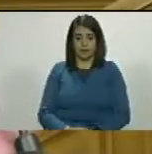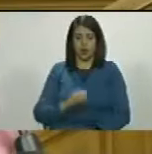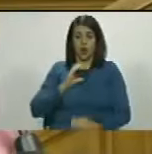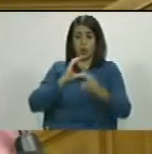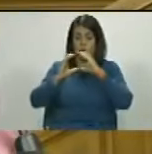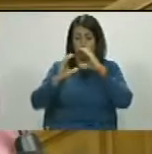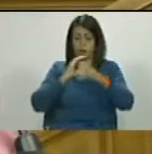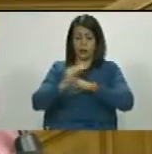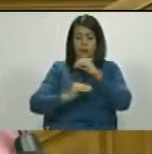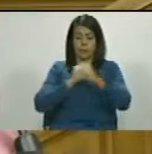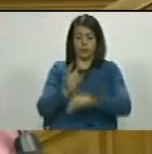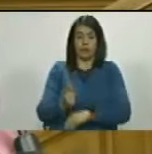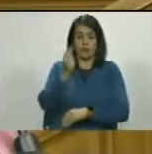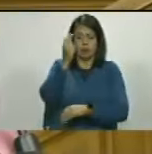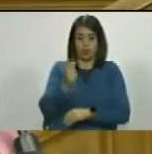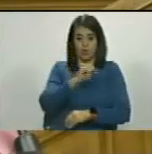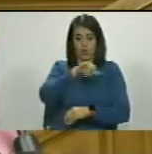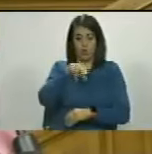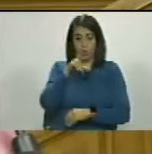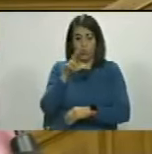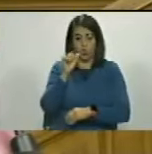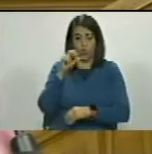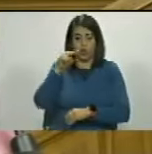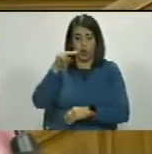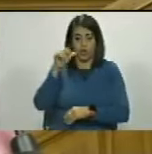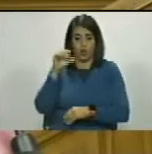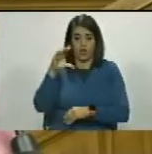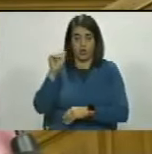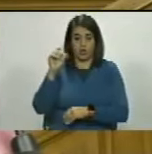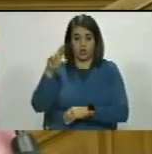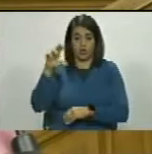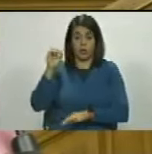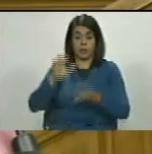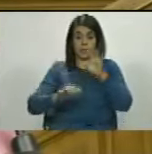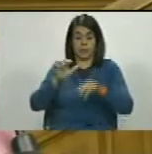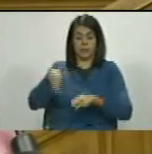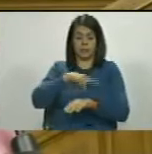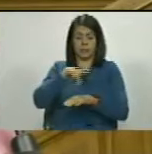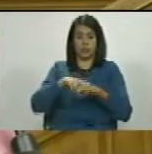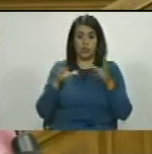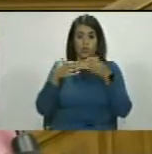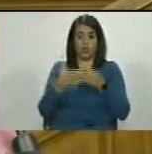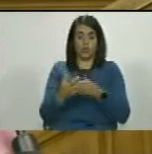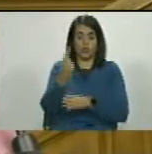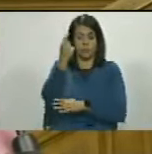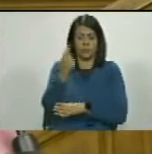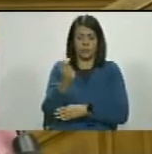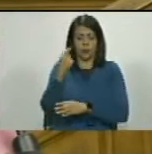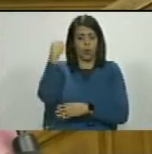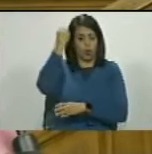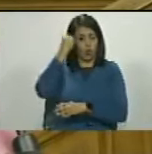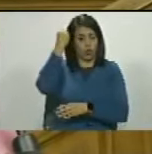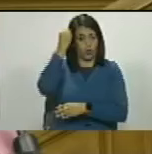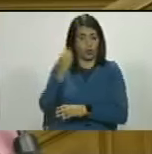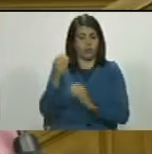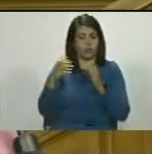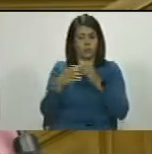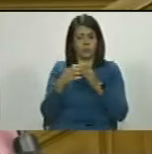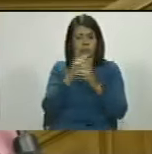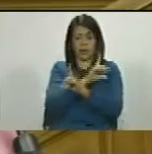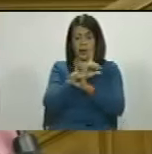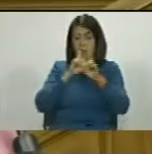Comunicación suscrita por el diputado Juan Carlos Alvarado, secretario general nacional del grupo parlamentario de opinión del partido